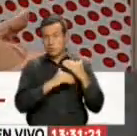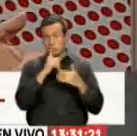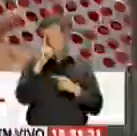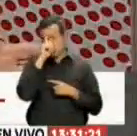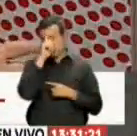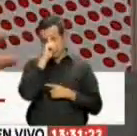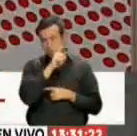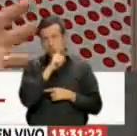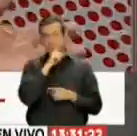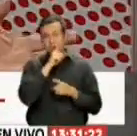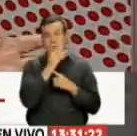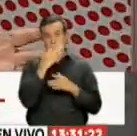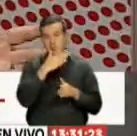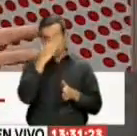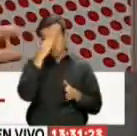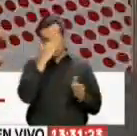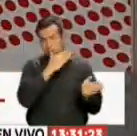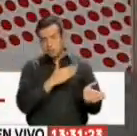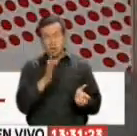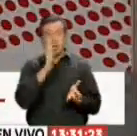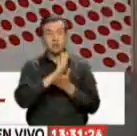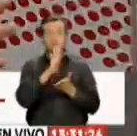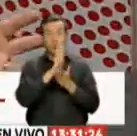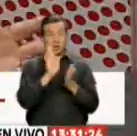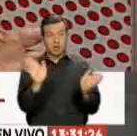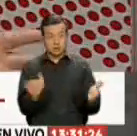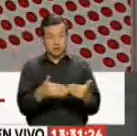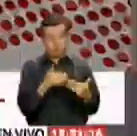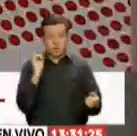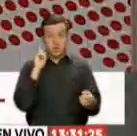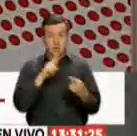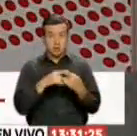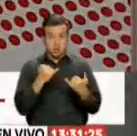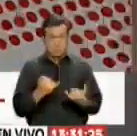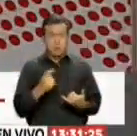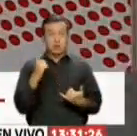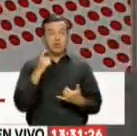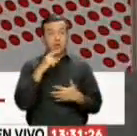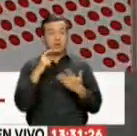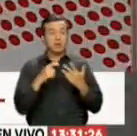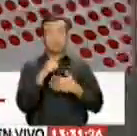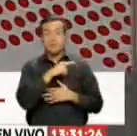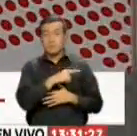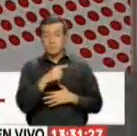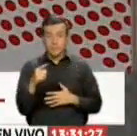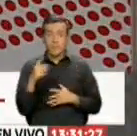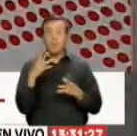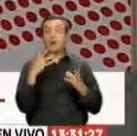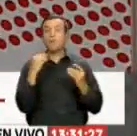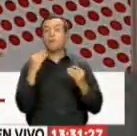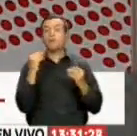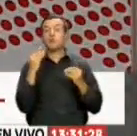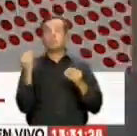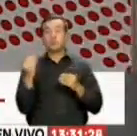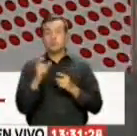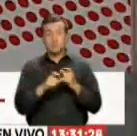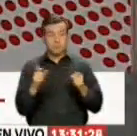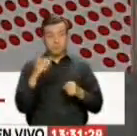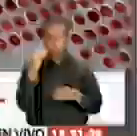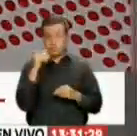Como sabemos Al cerrarse las escuelas Hasta el día de hoy Tienen que trasladarse Cientos Miles de chicos